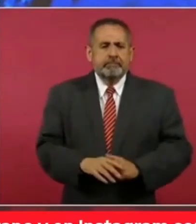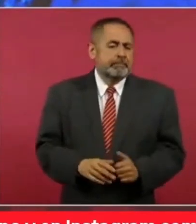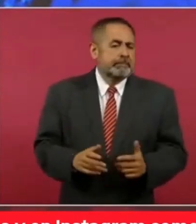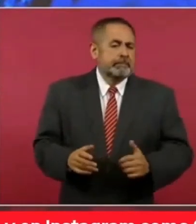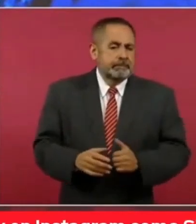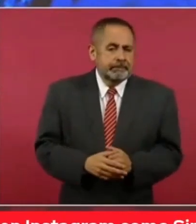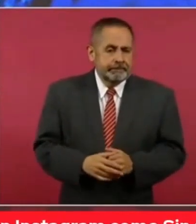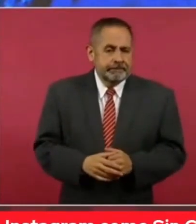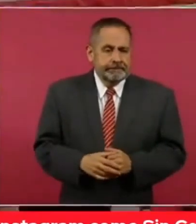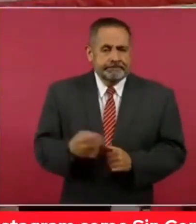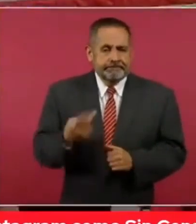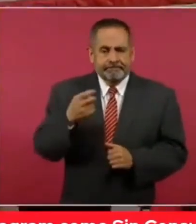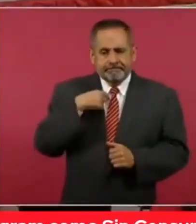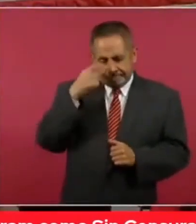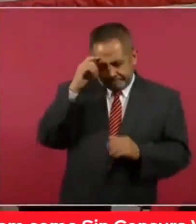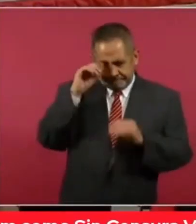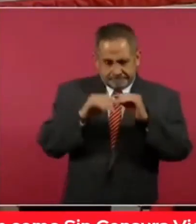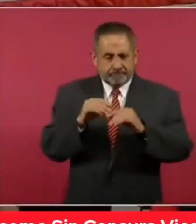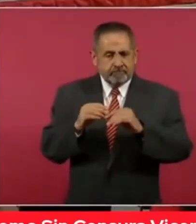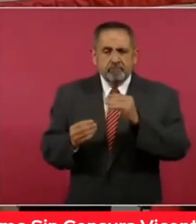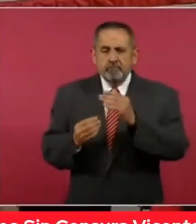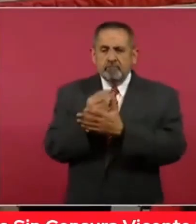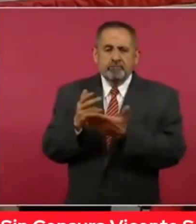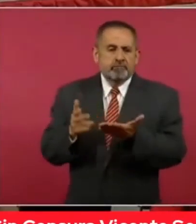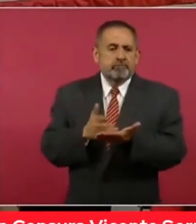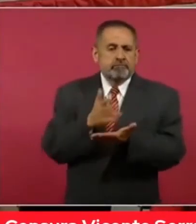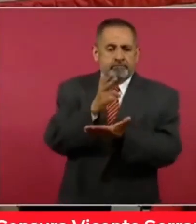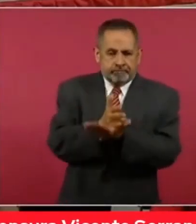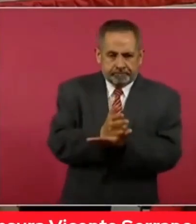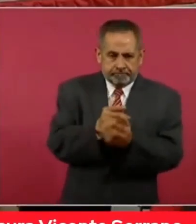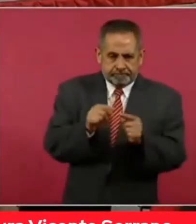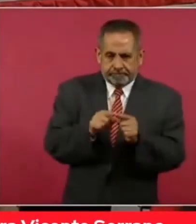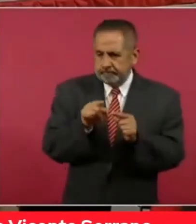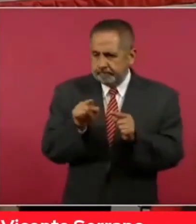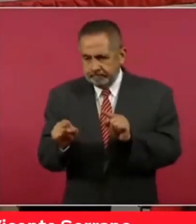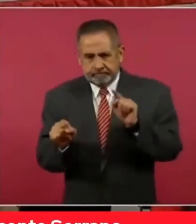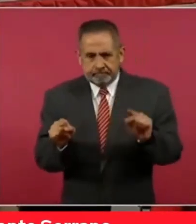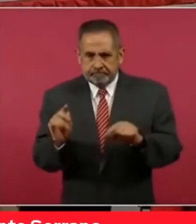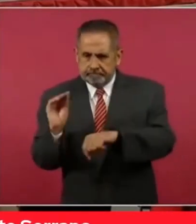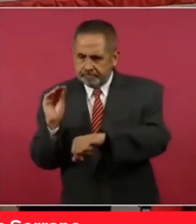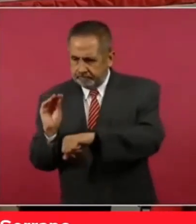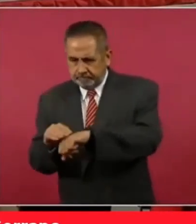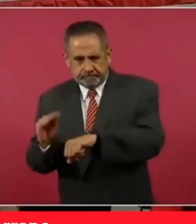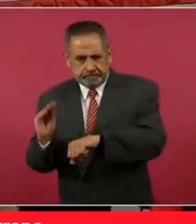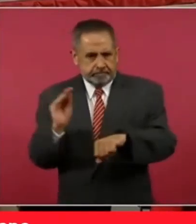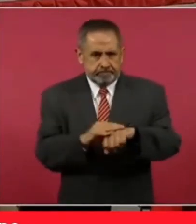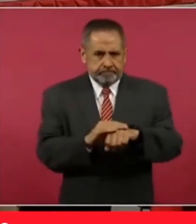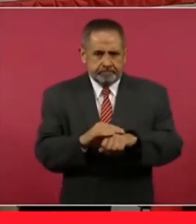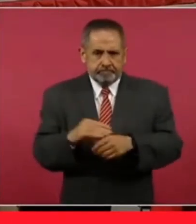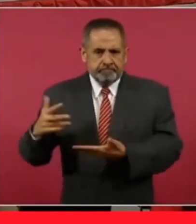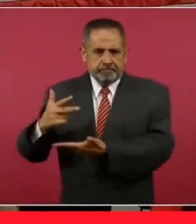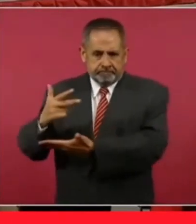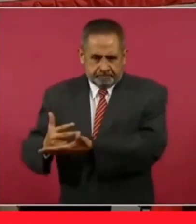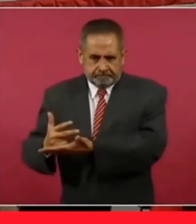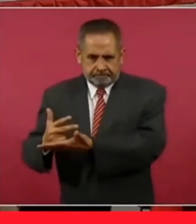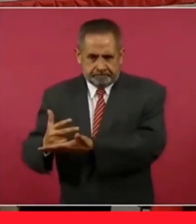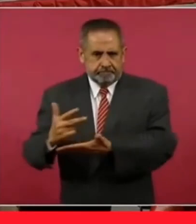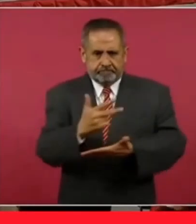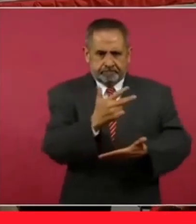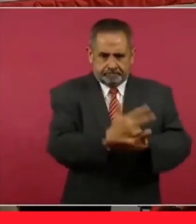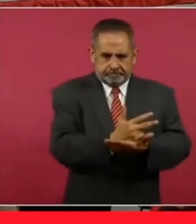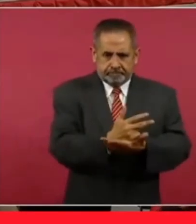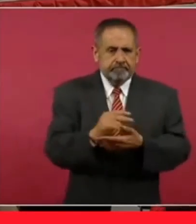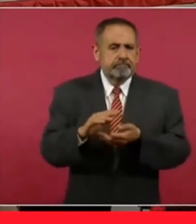Entonces, ¿qué se hizo? Estación aquí y estación aquí. Para que quede más